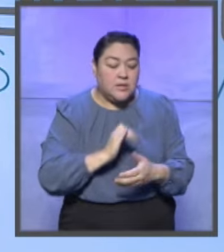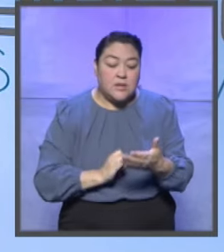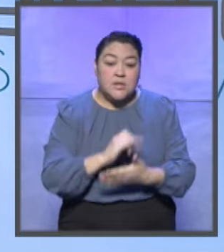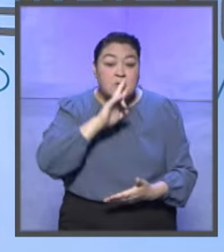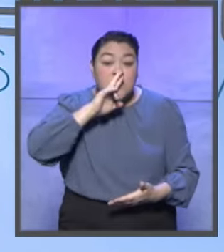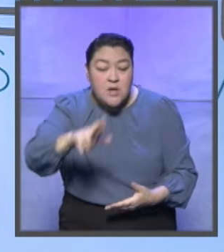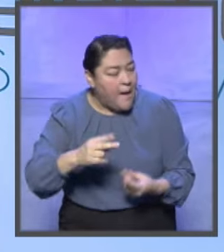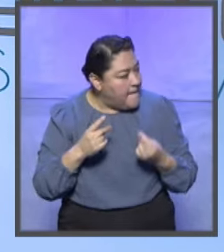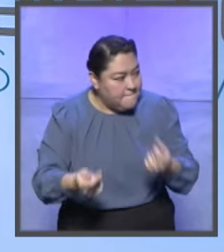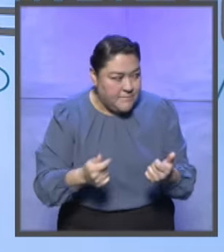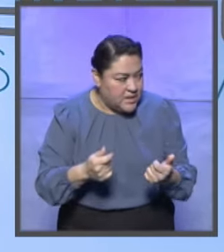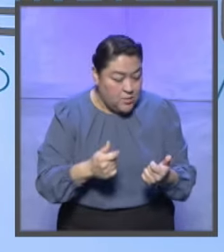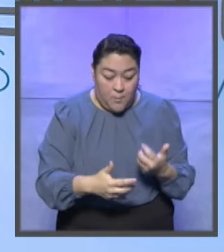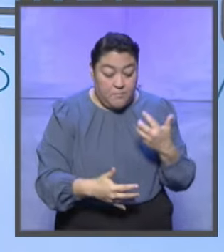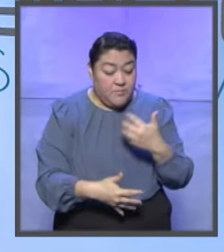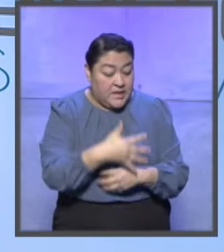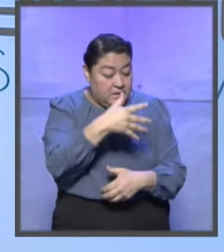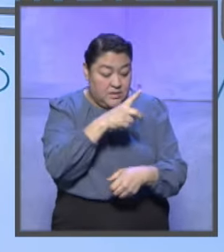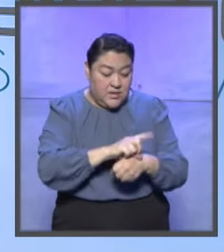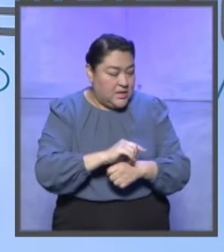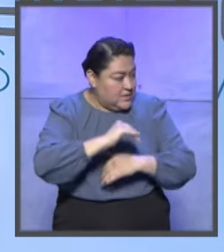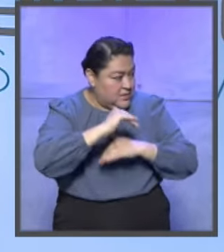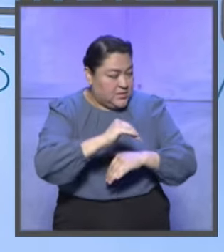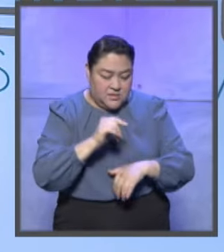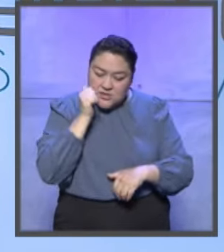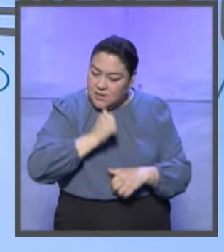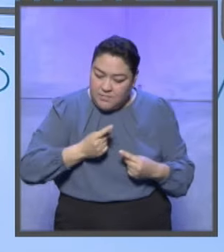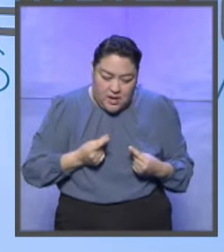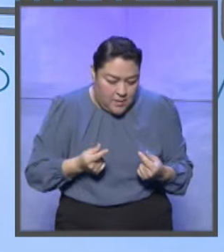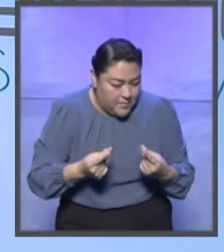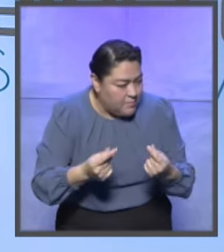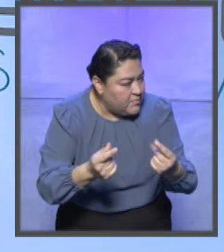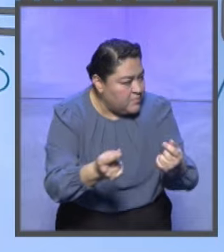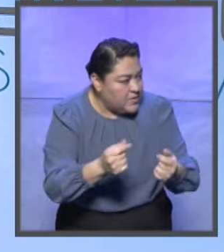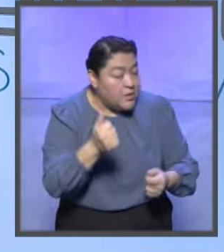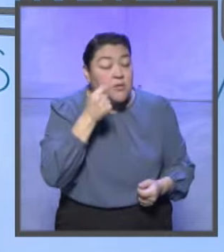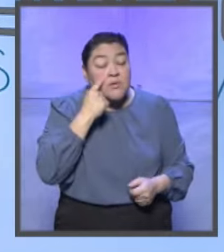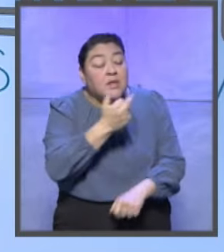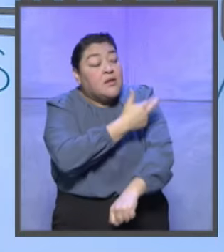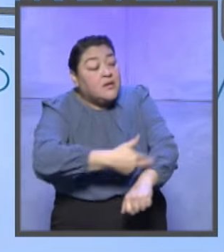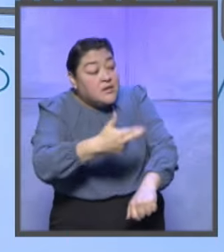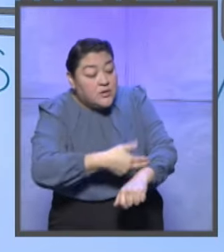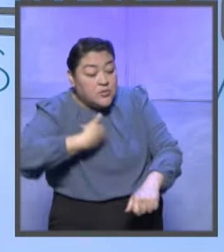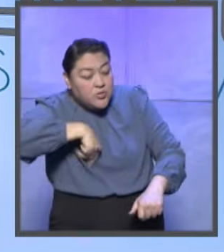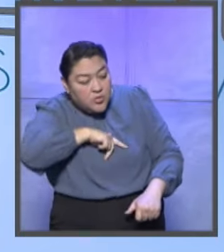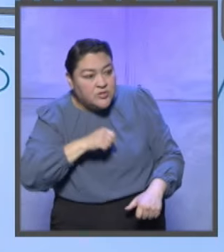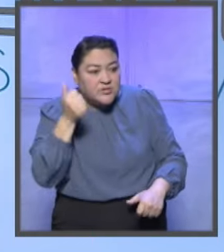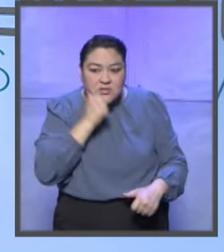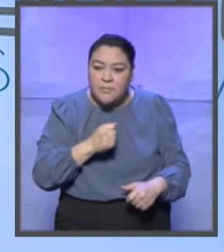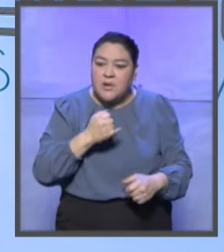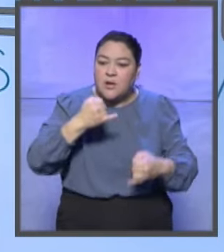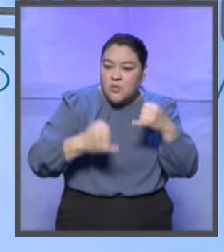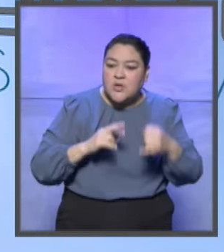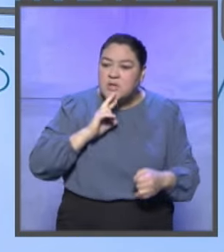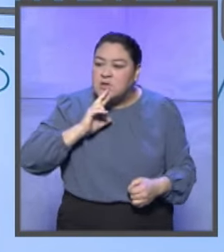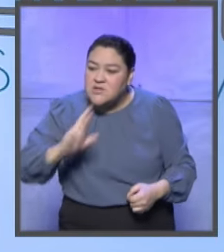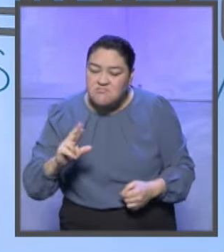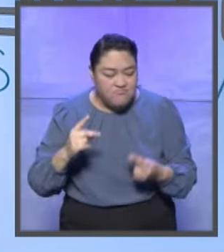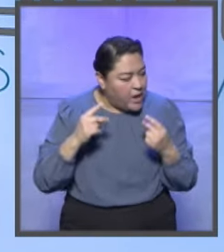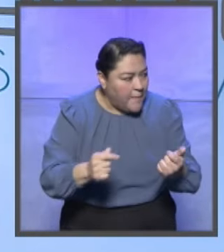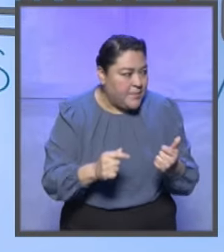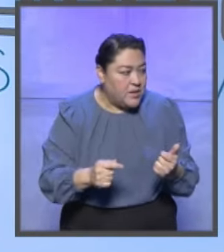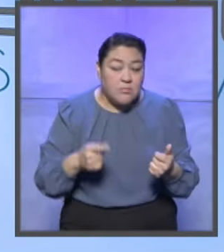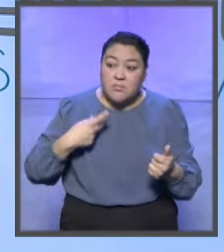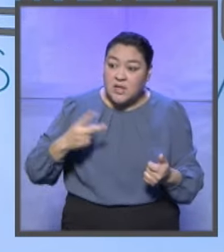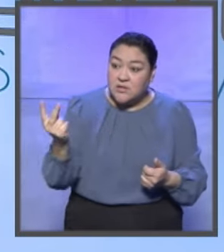resolución, no pasamos de 15 días de resolver en promedio todos los asuntos, nos hemos enfocado mucho en que la justicia sea oportuna, para